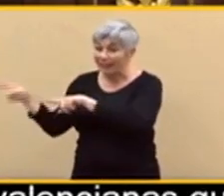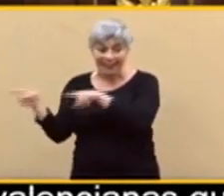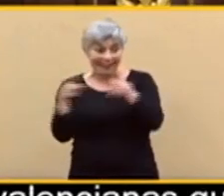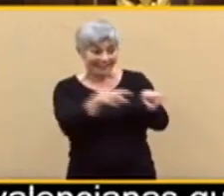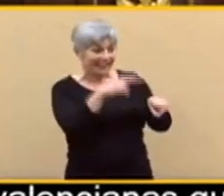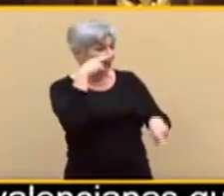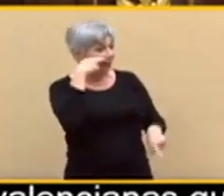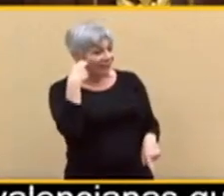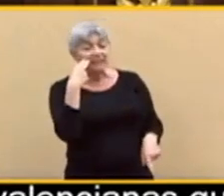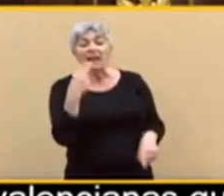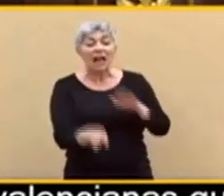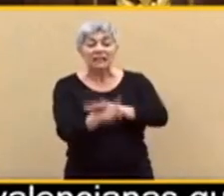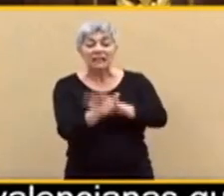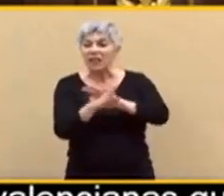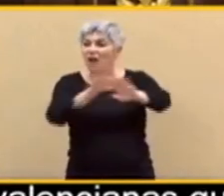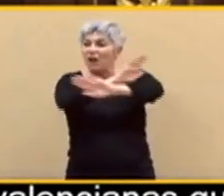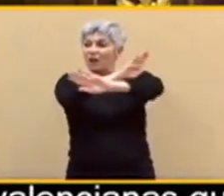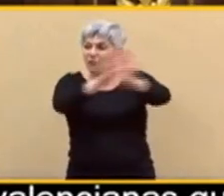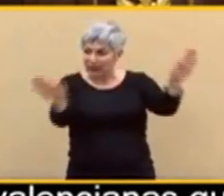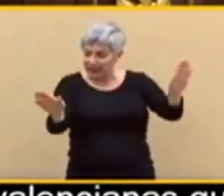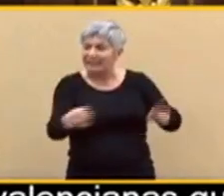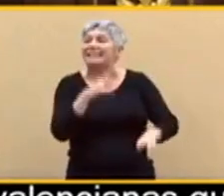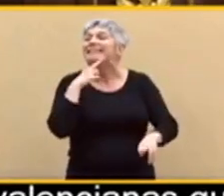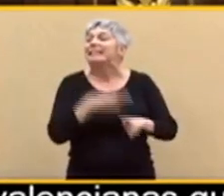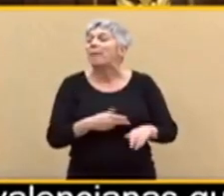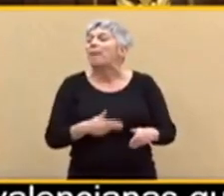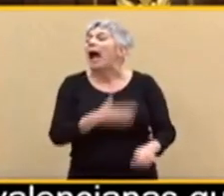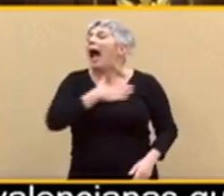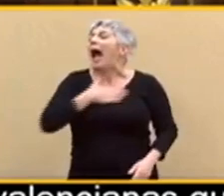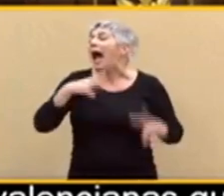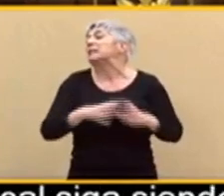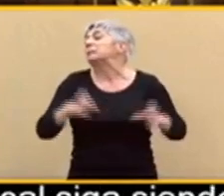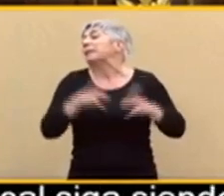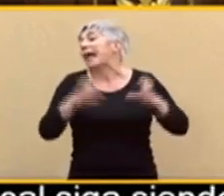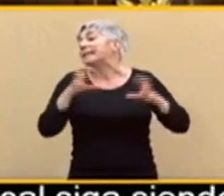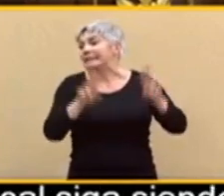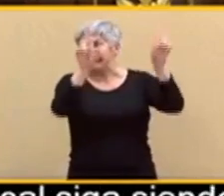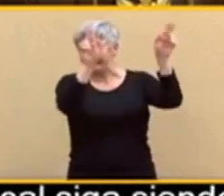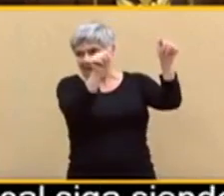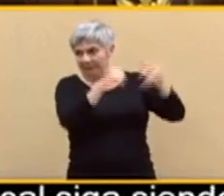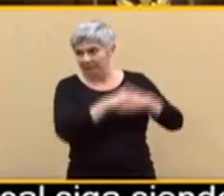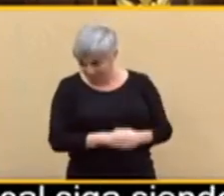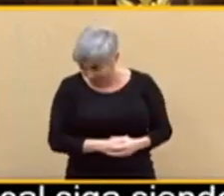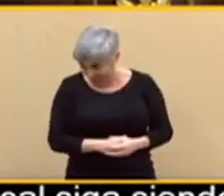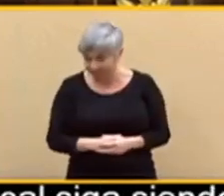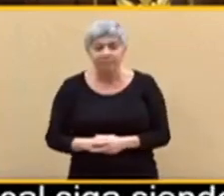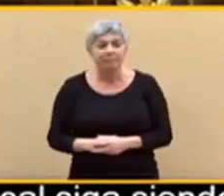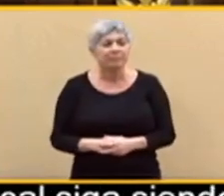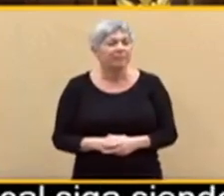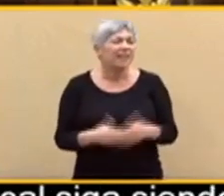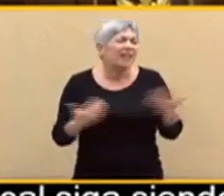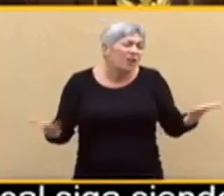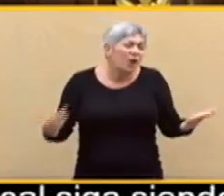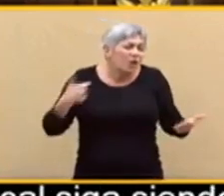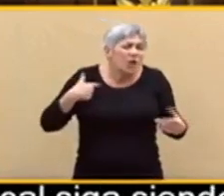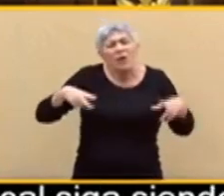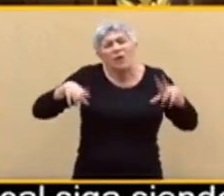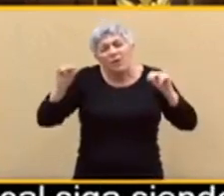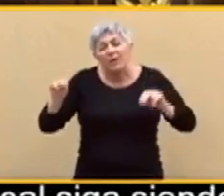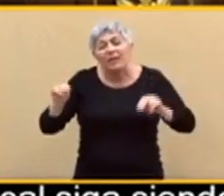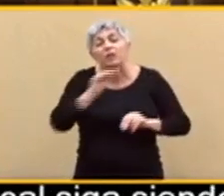toda la vida eso, el aspirante. Y mire, acabo como le gusta terminar a esta derecha